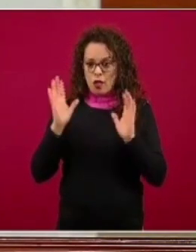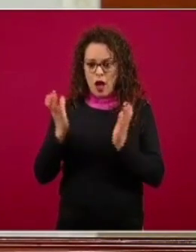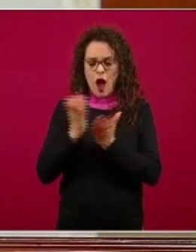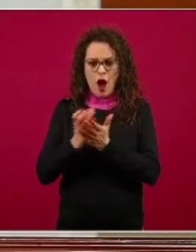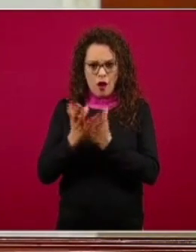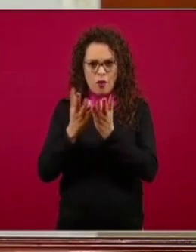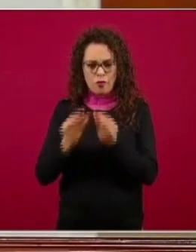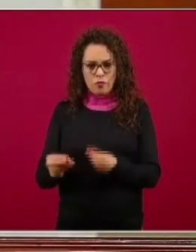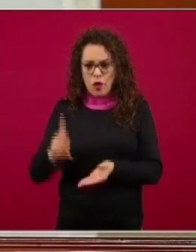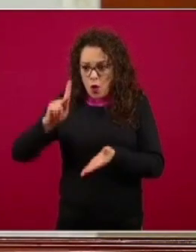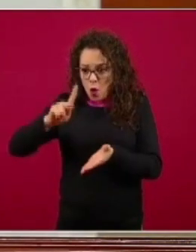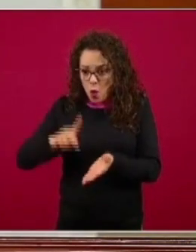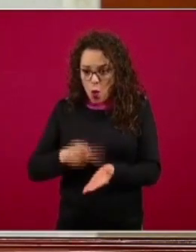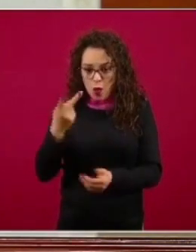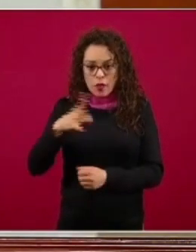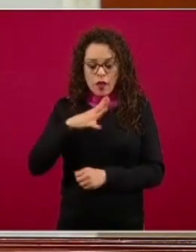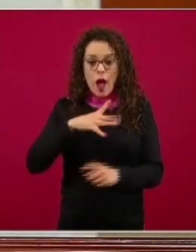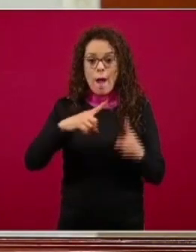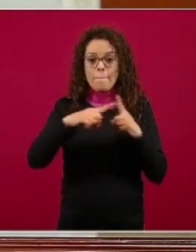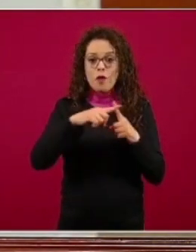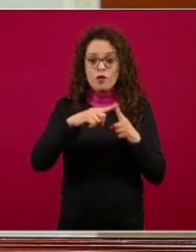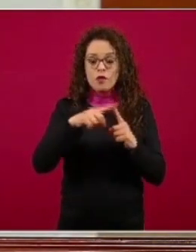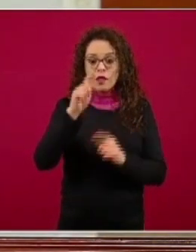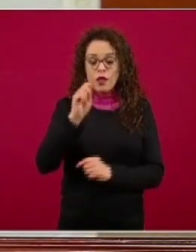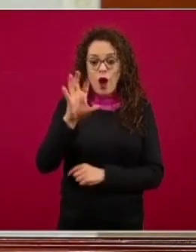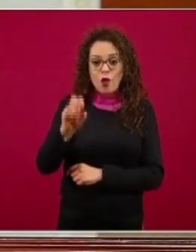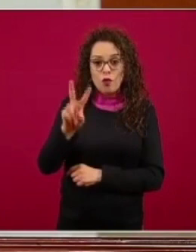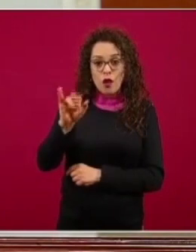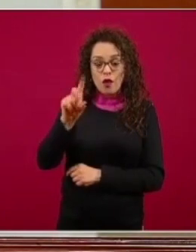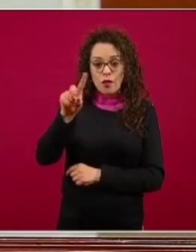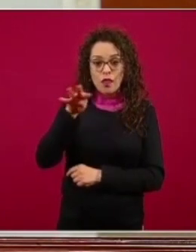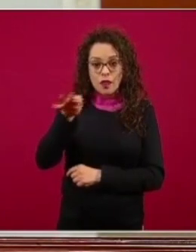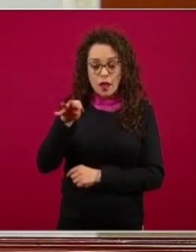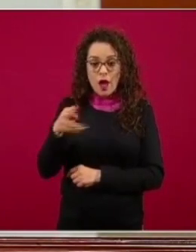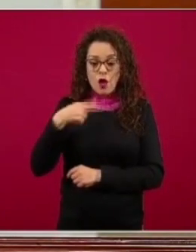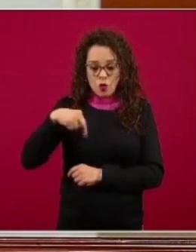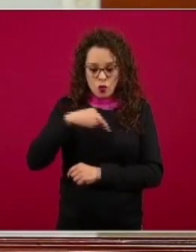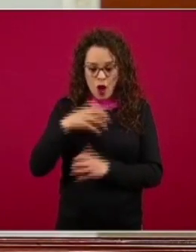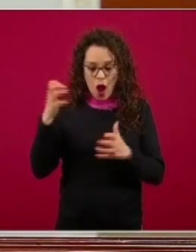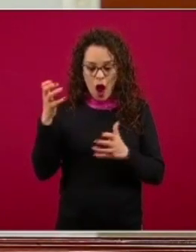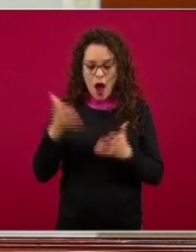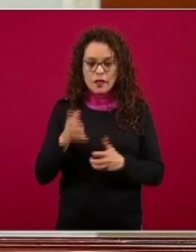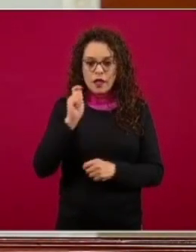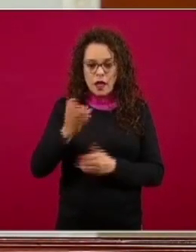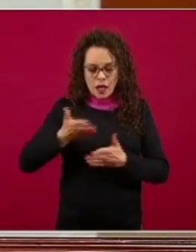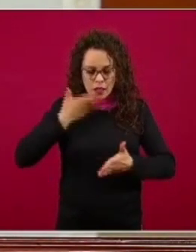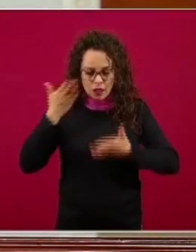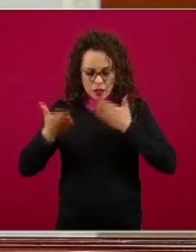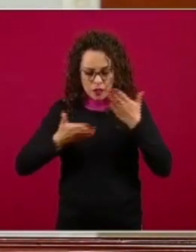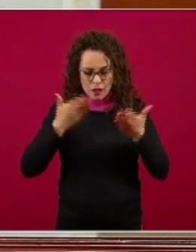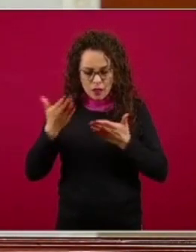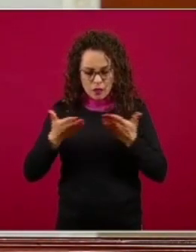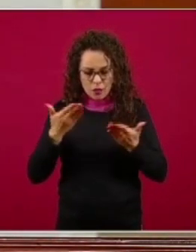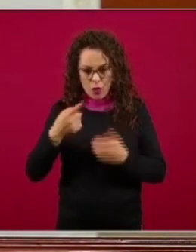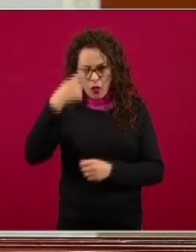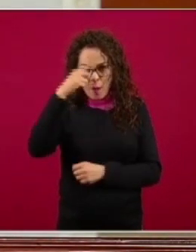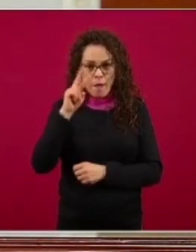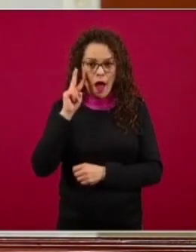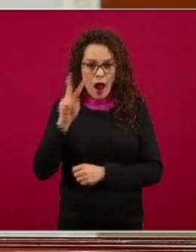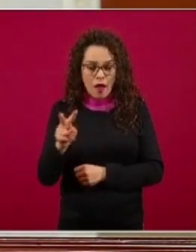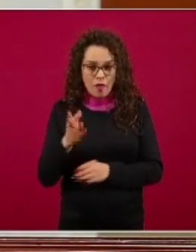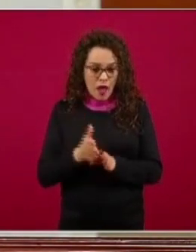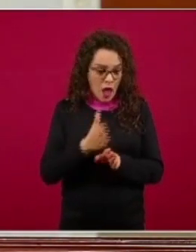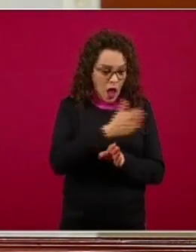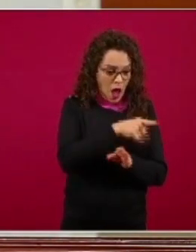lo que estamos haciendo es estudios de secuenciación para ver si es el mismo virus que la persona tuvo